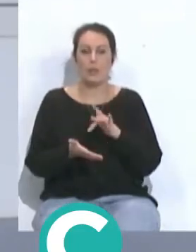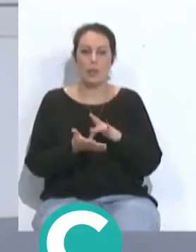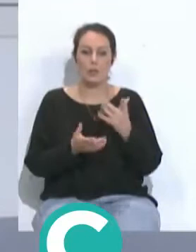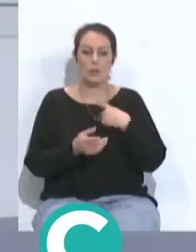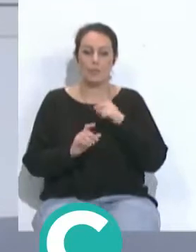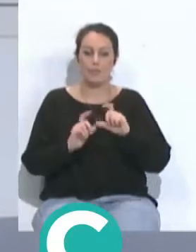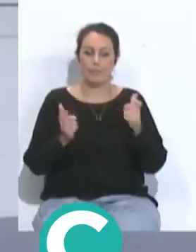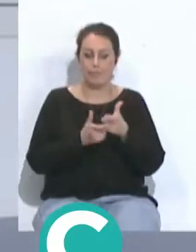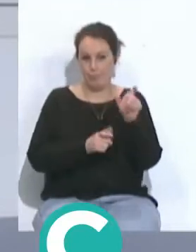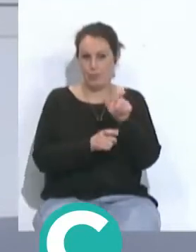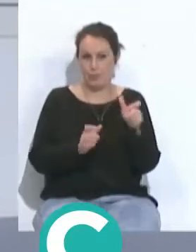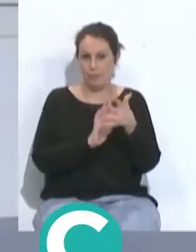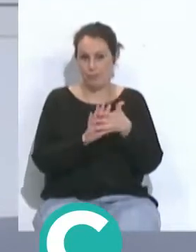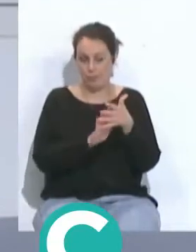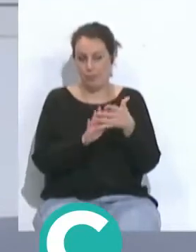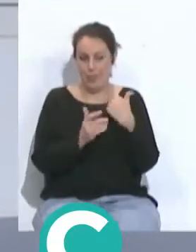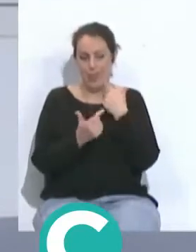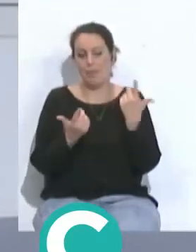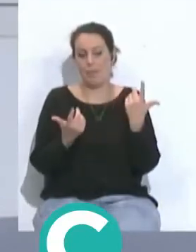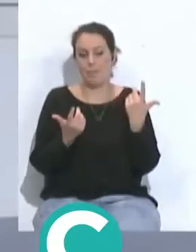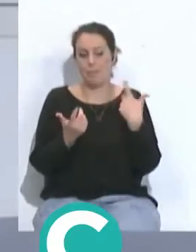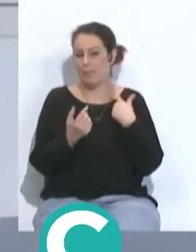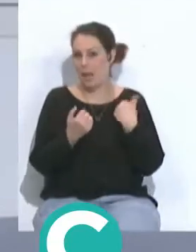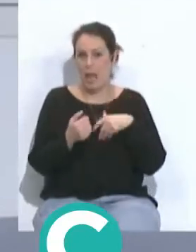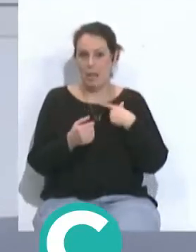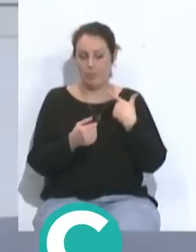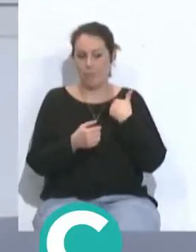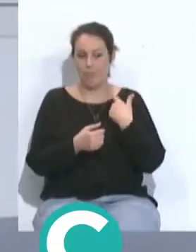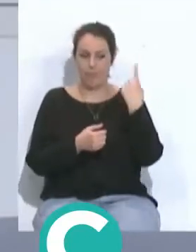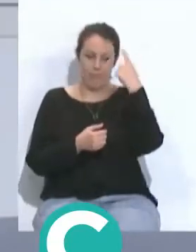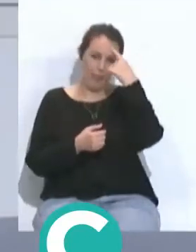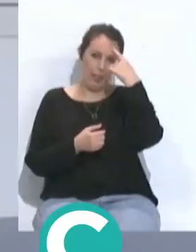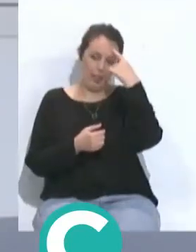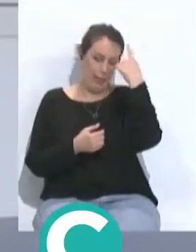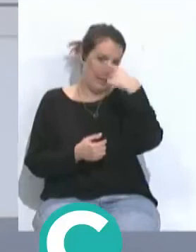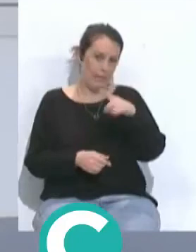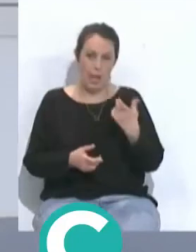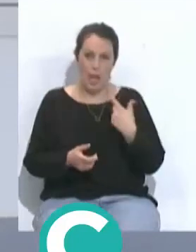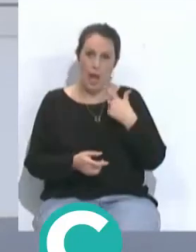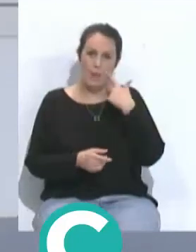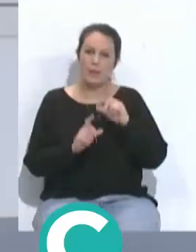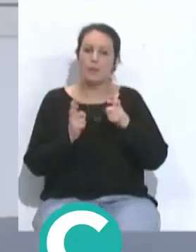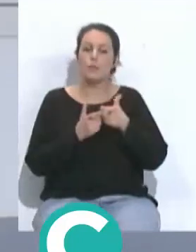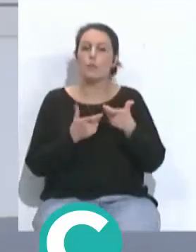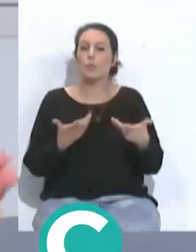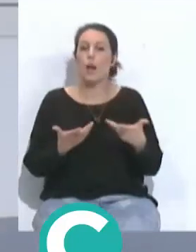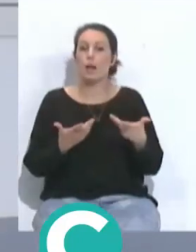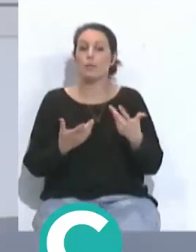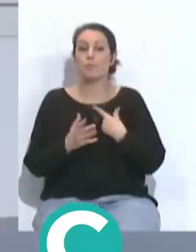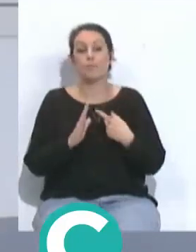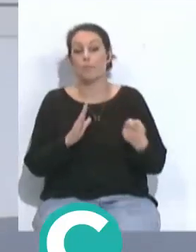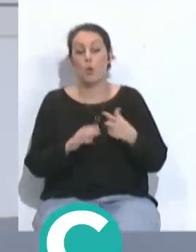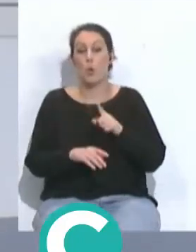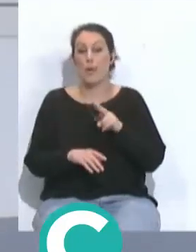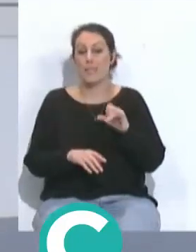lo pongamos la gente va a hablar de carrerilla vamos a ver ese 11 inicial que se prevé salvo lo que decía Luis